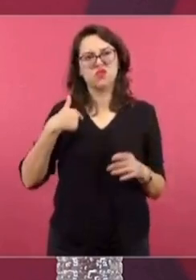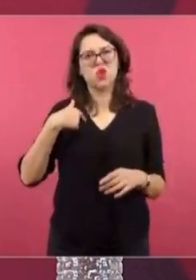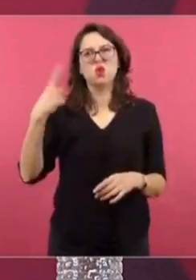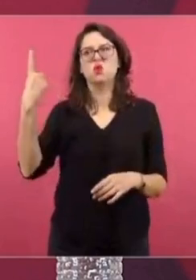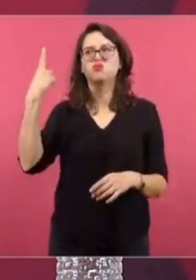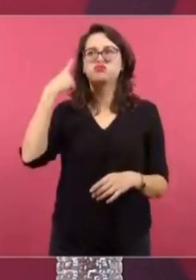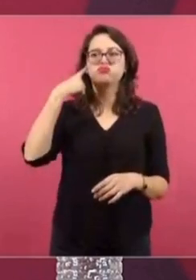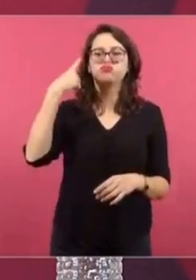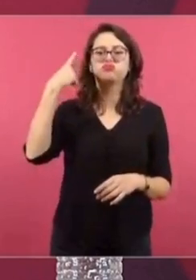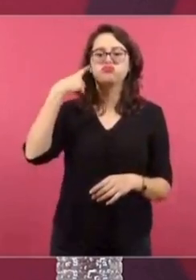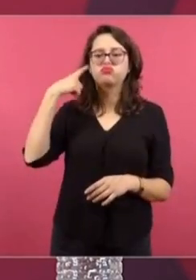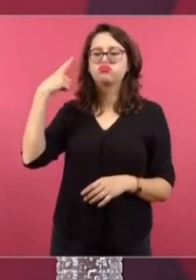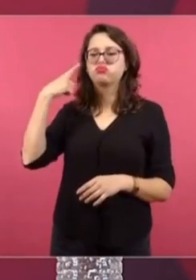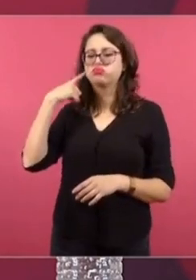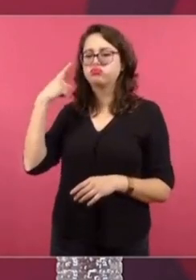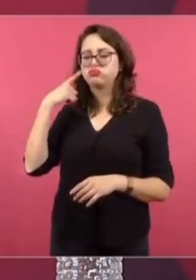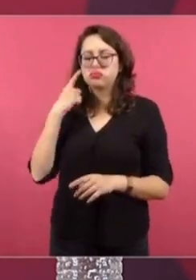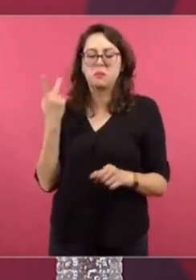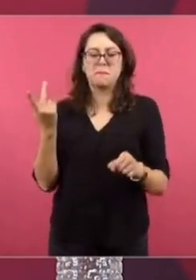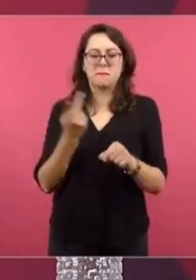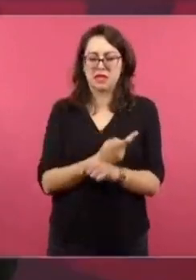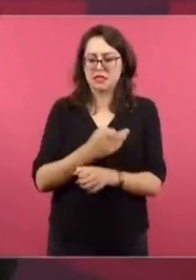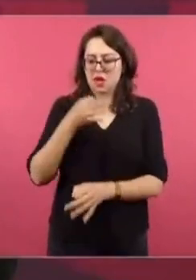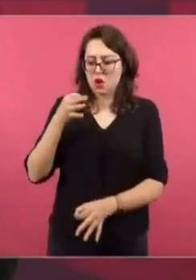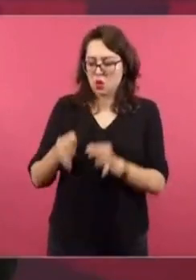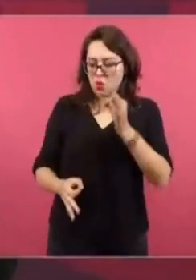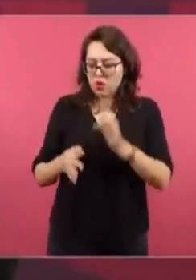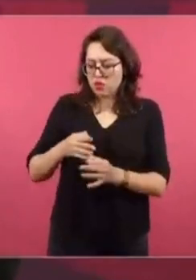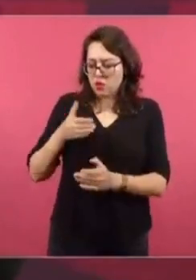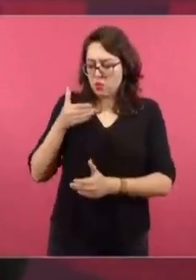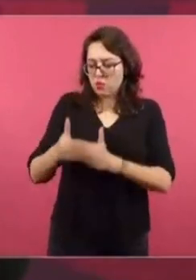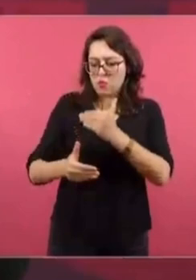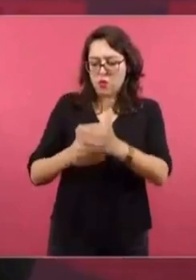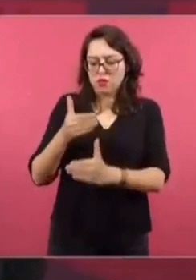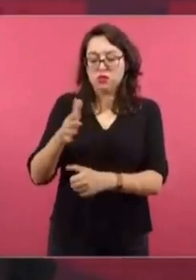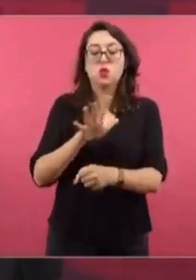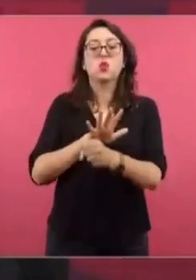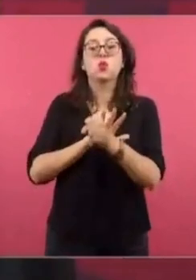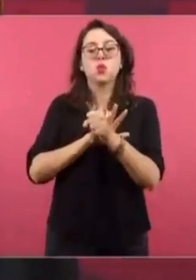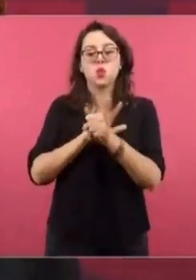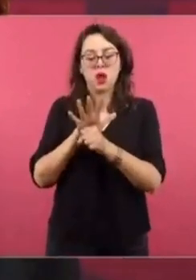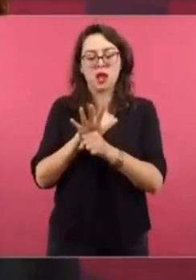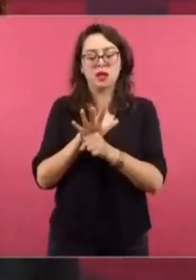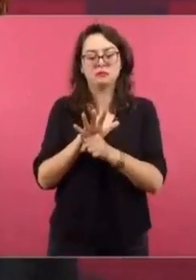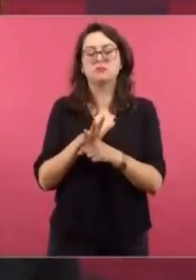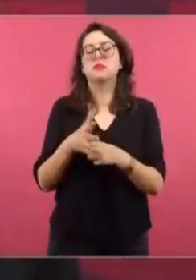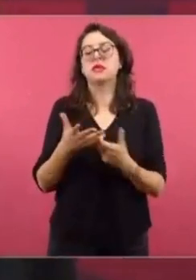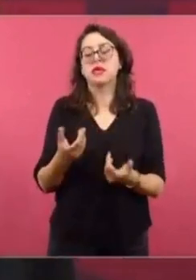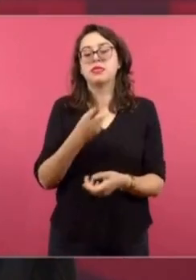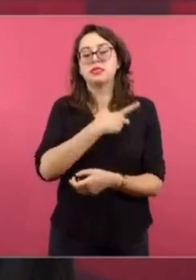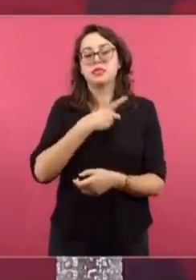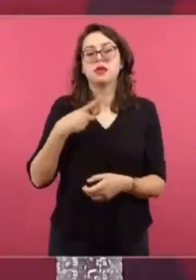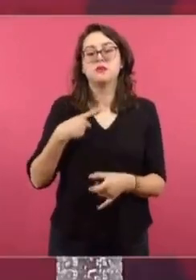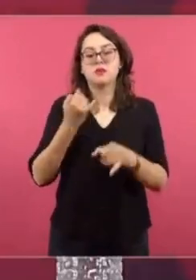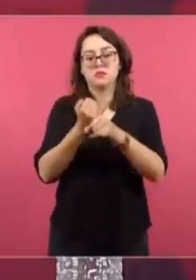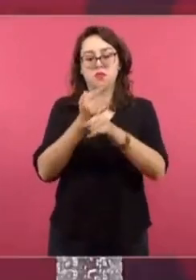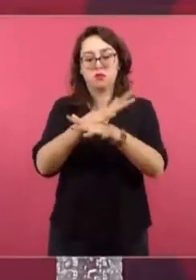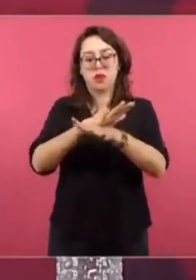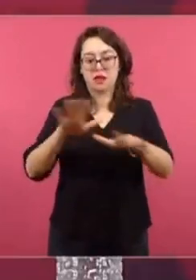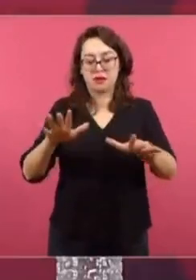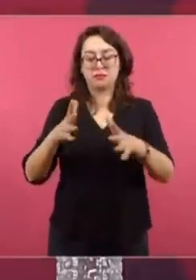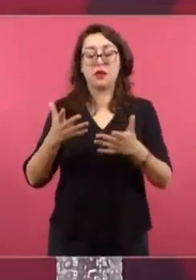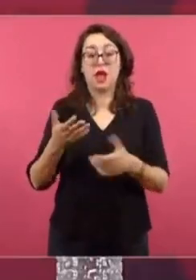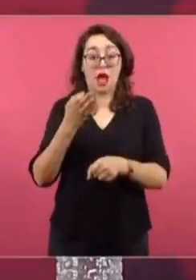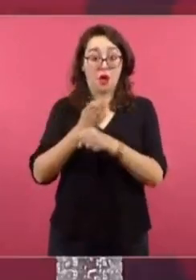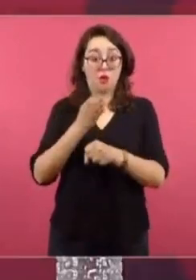acerca de cuál es el proceso que estamos siguiendo de manera jurídica, les informaba creo que el lunes, hay un proceso, hay momentos